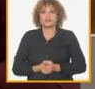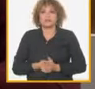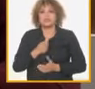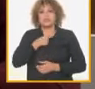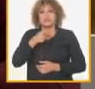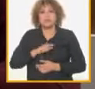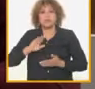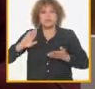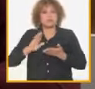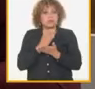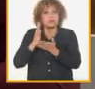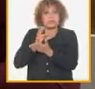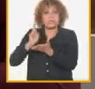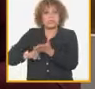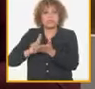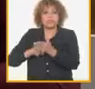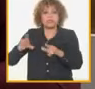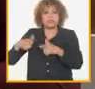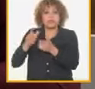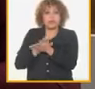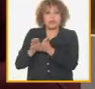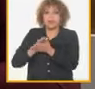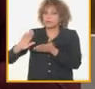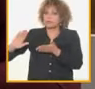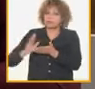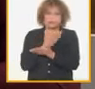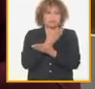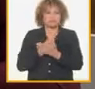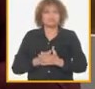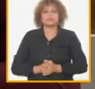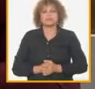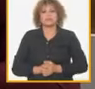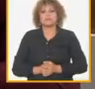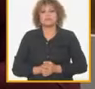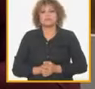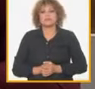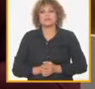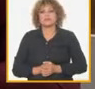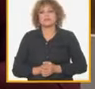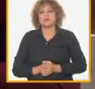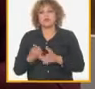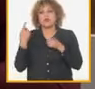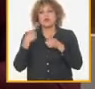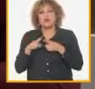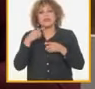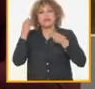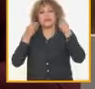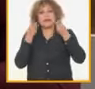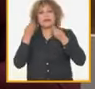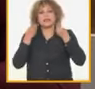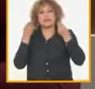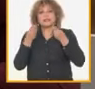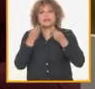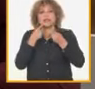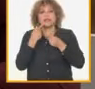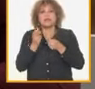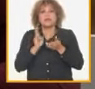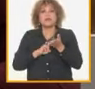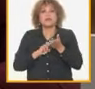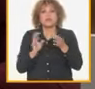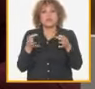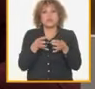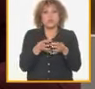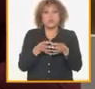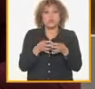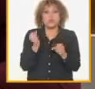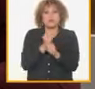núcleo decrecemos los militantes de un núcleo si hay que analizar la existencia de un núcleo porque no ha